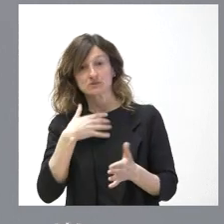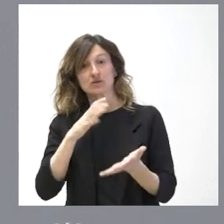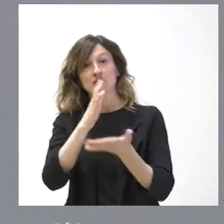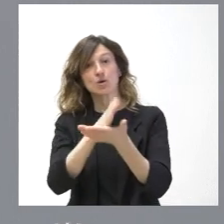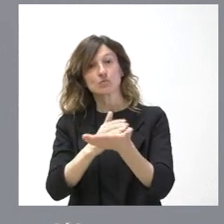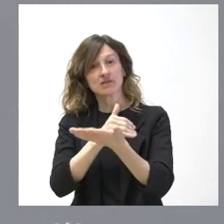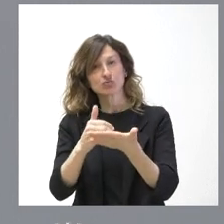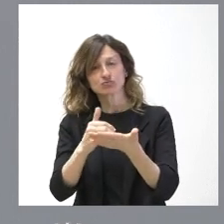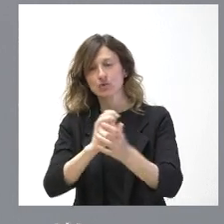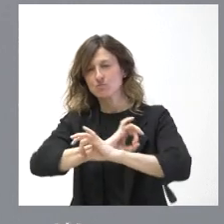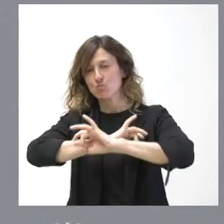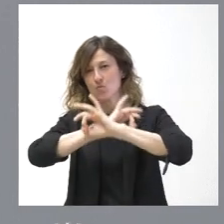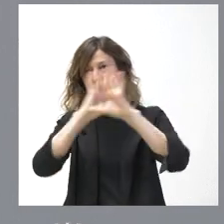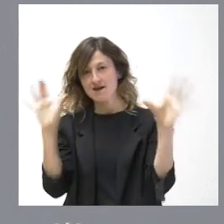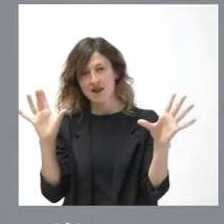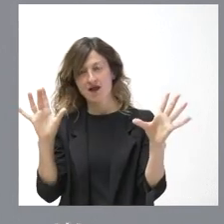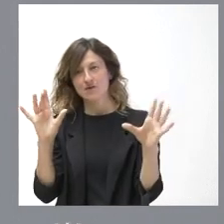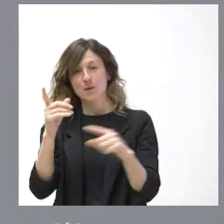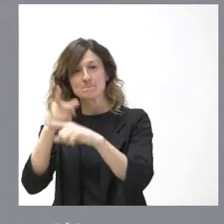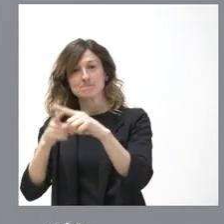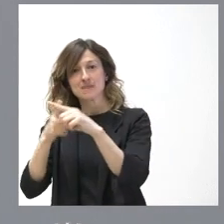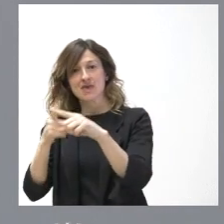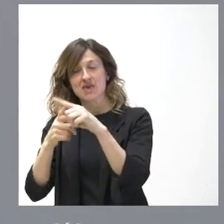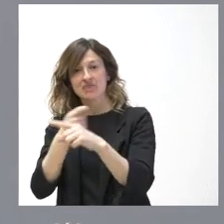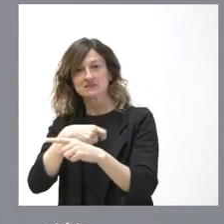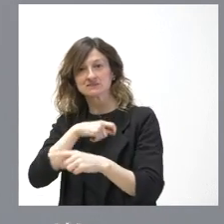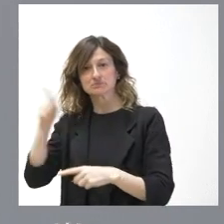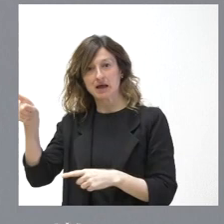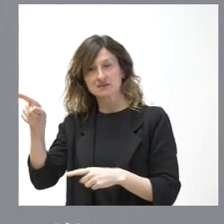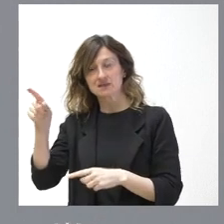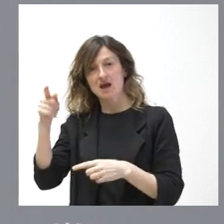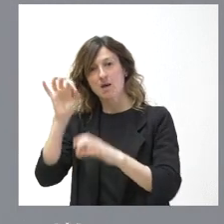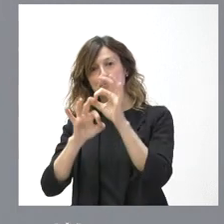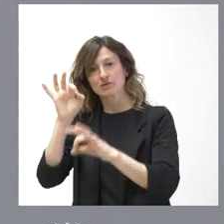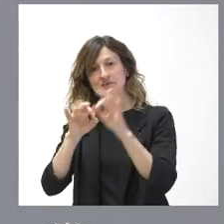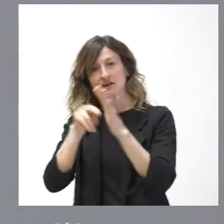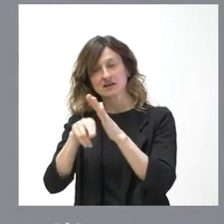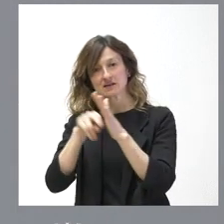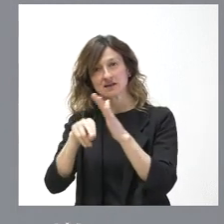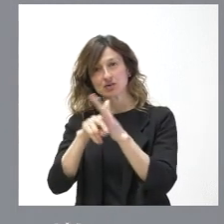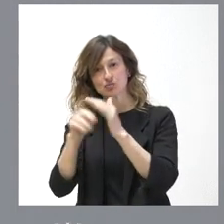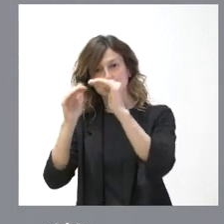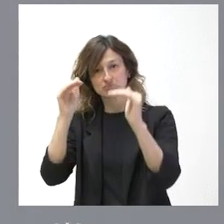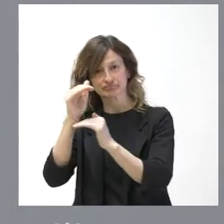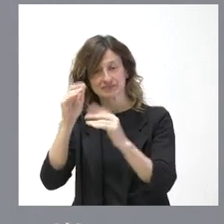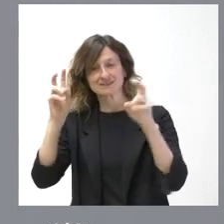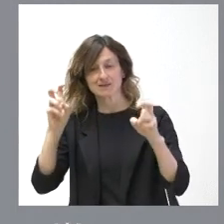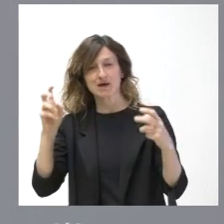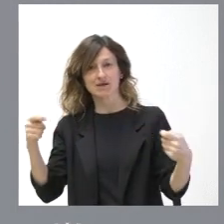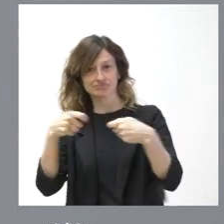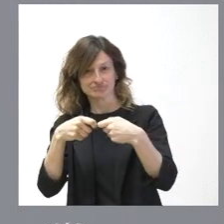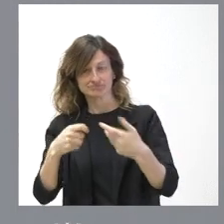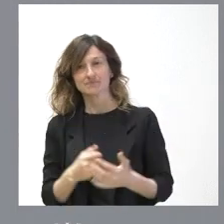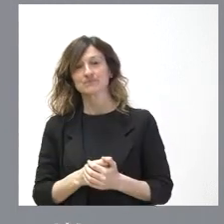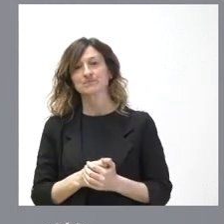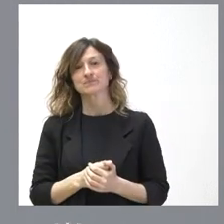autónoma que claramente está por debajo de la media de España en volumen de porcentaje de recursos destinados a conciertos sanitarios y, en